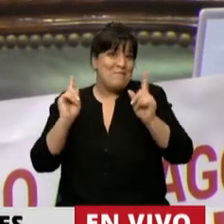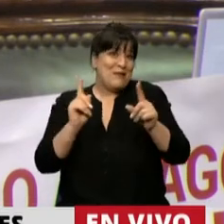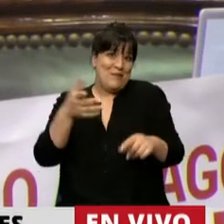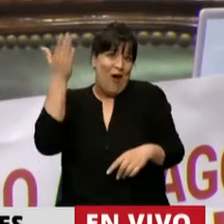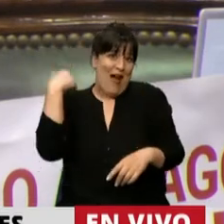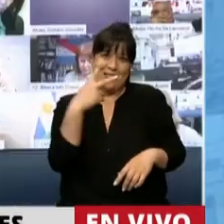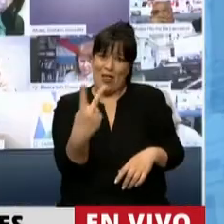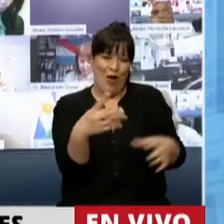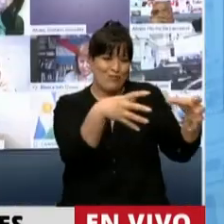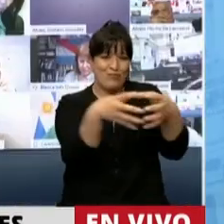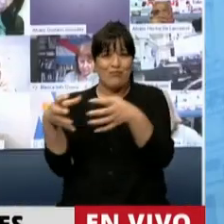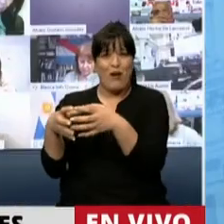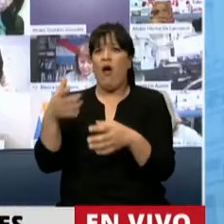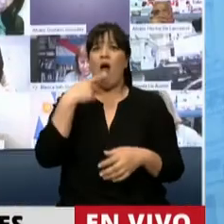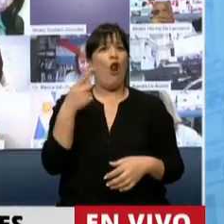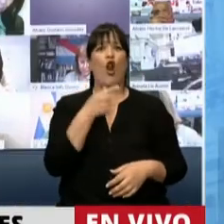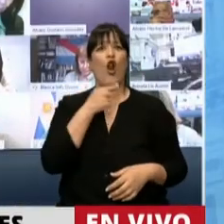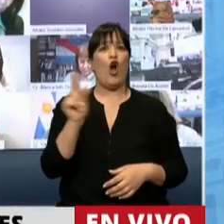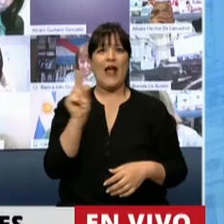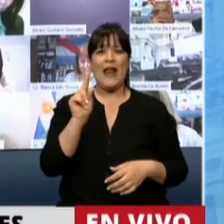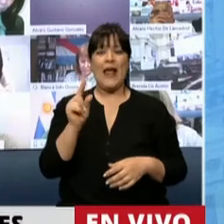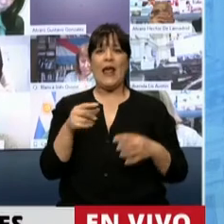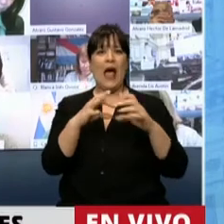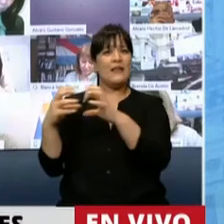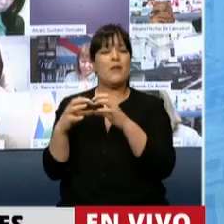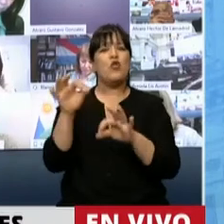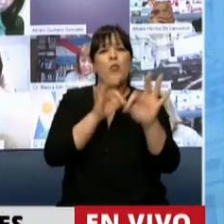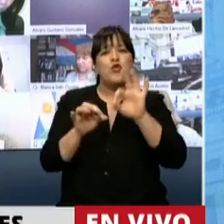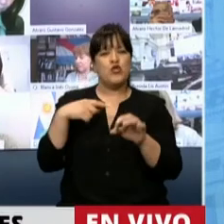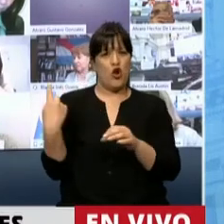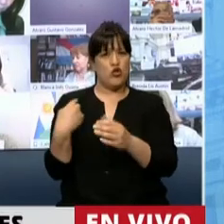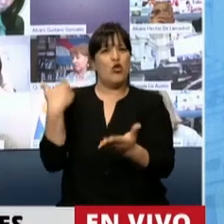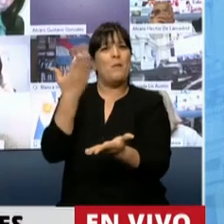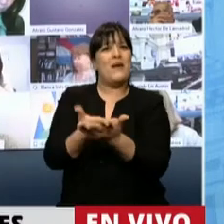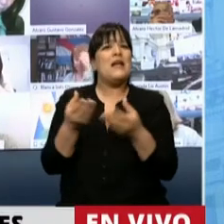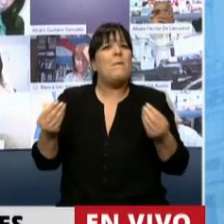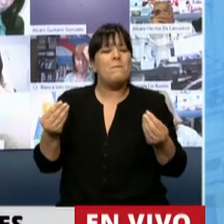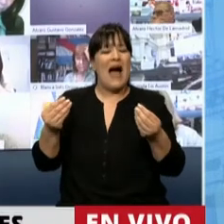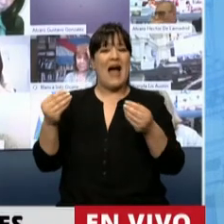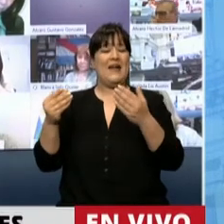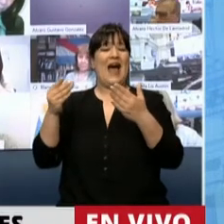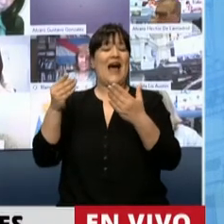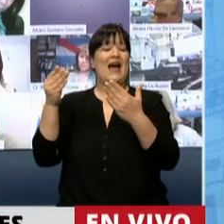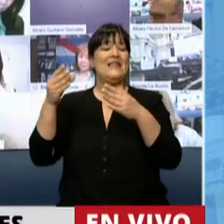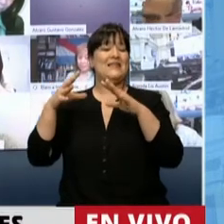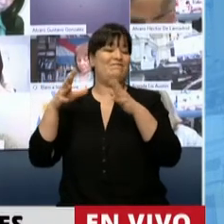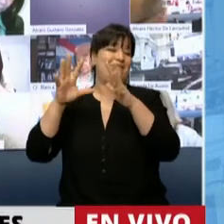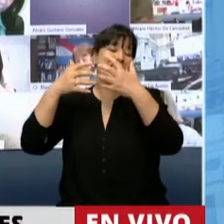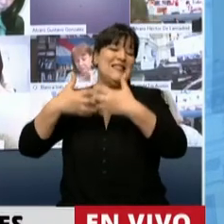opusieron al tratamiento del proyecto que planteamos y presentamos para centralizar todo el sistema de salud,